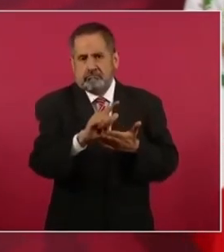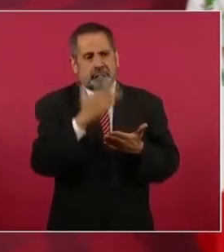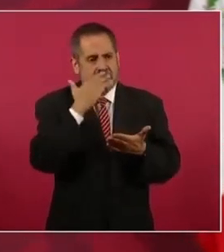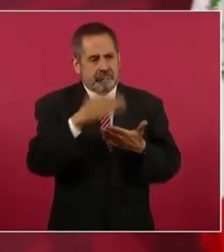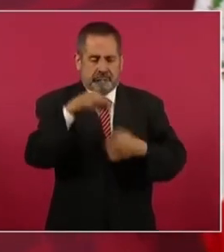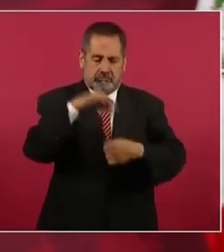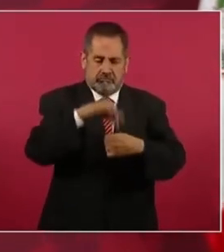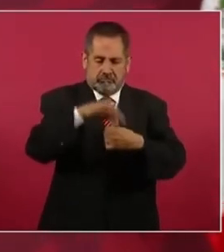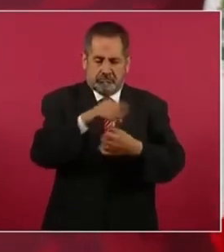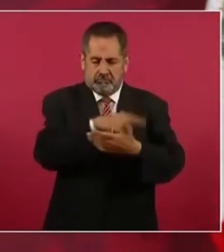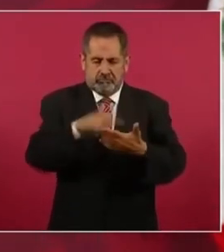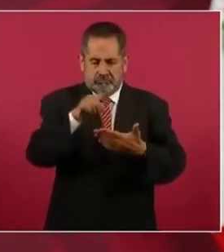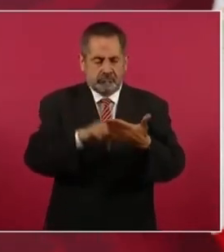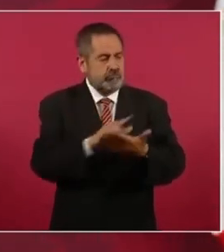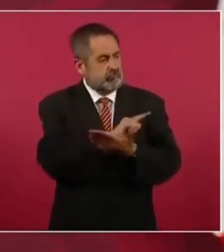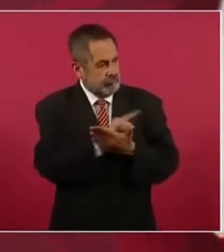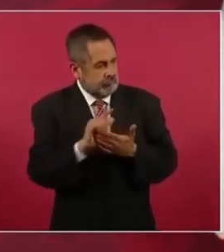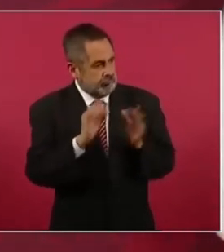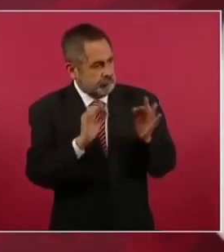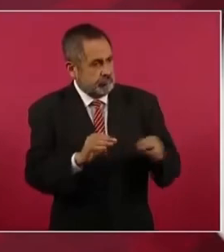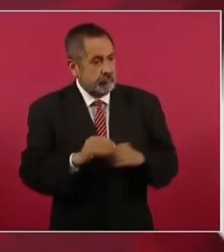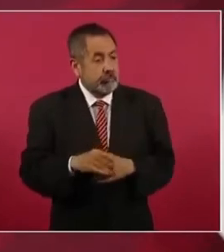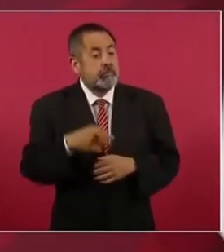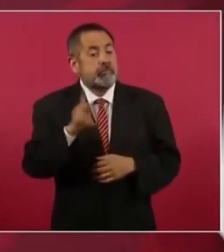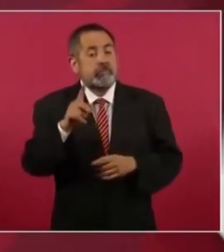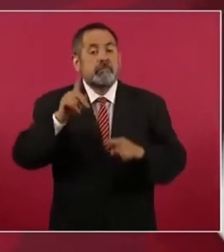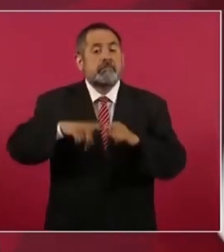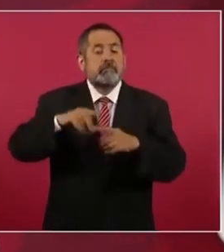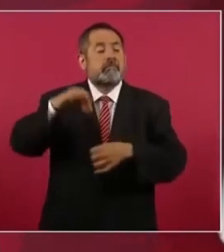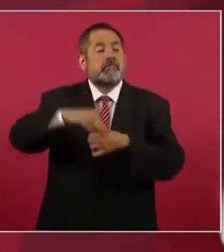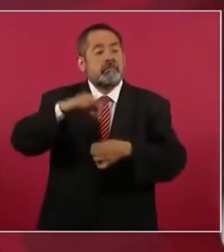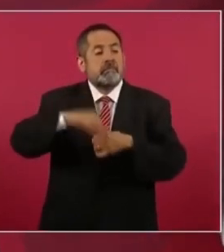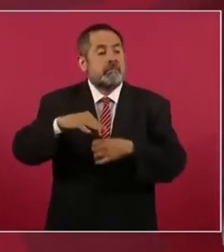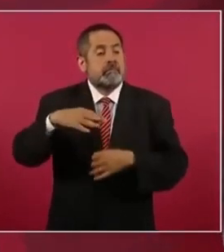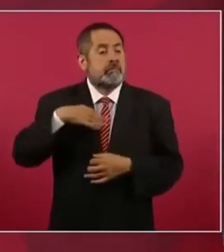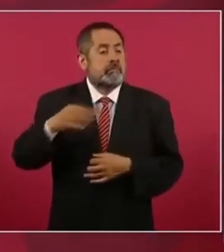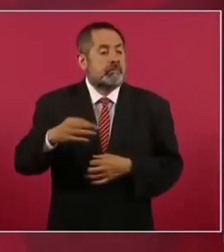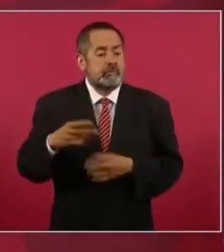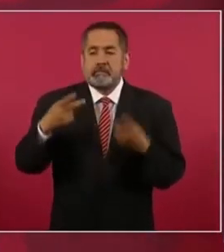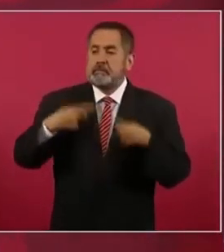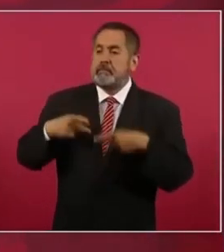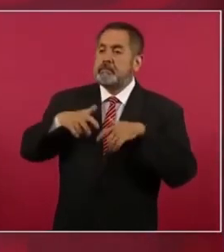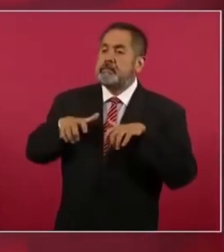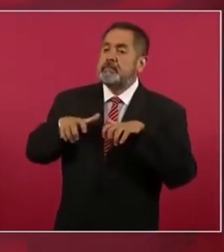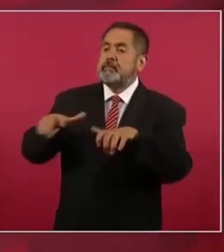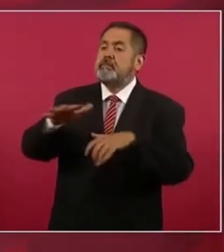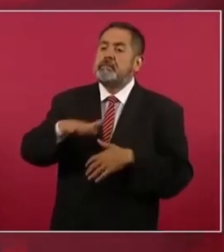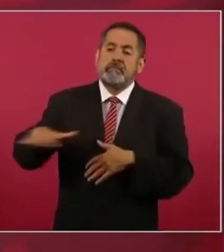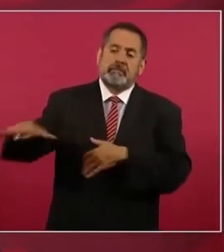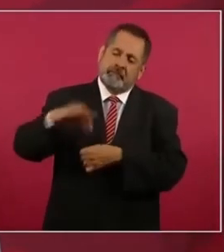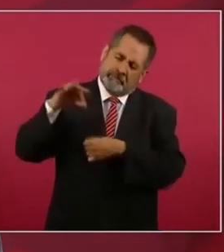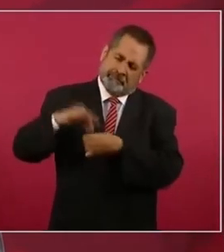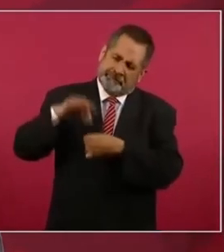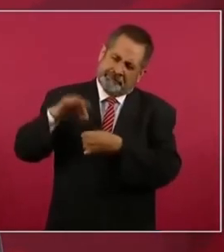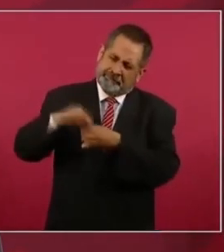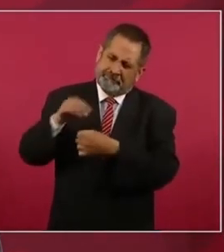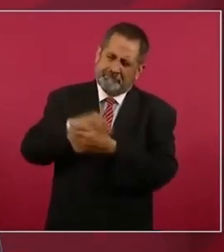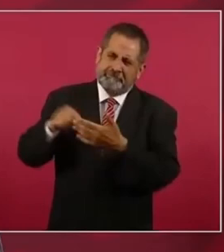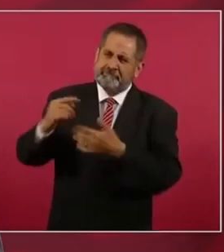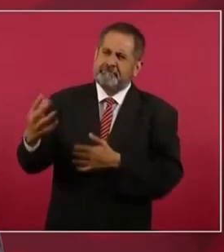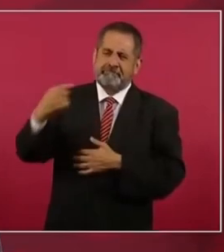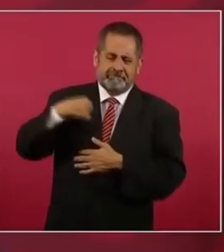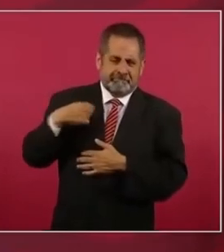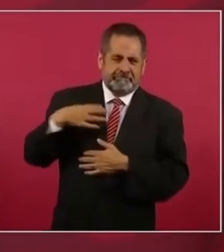de pero yo estoy aquí por el apoyo del pueblo por eso